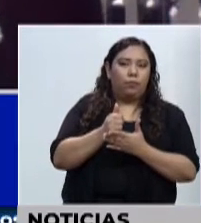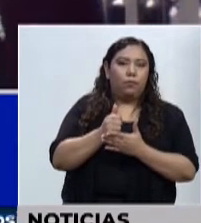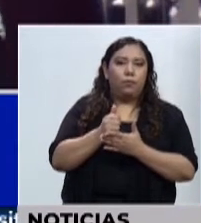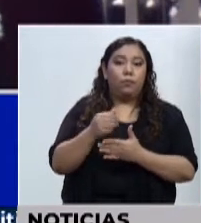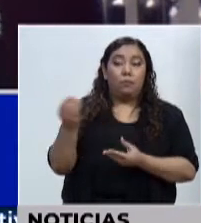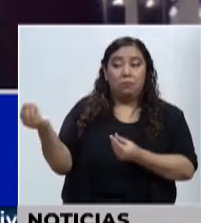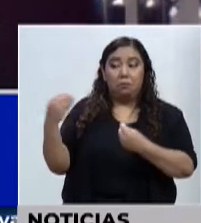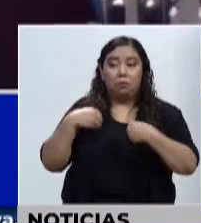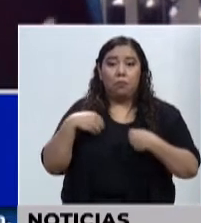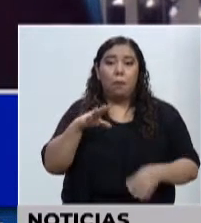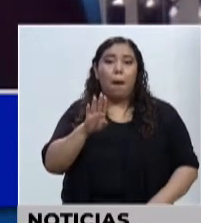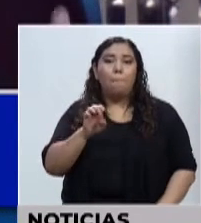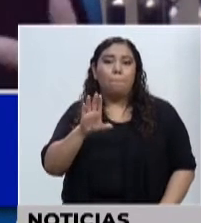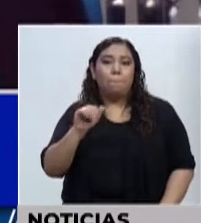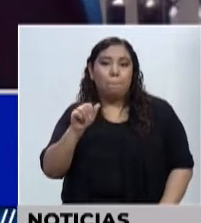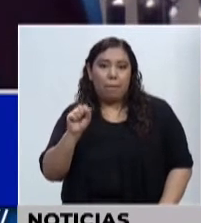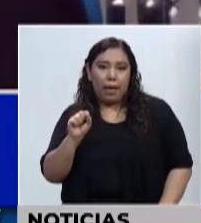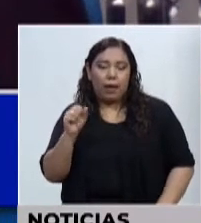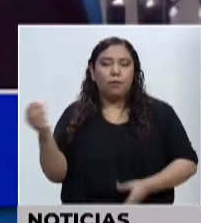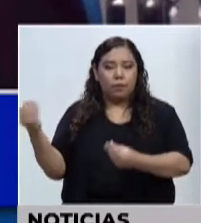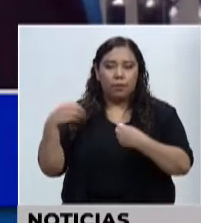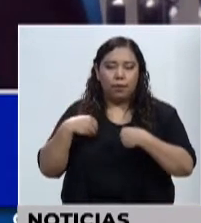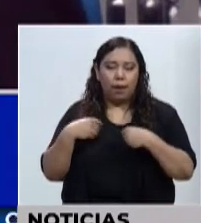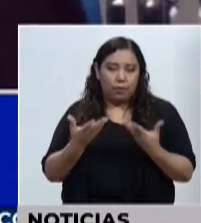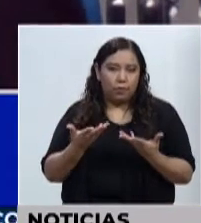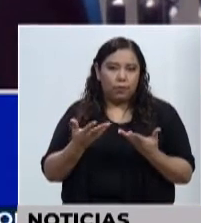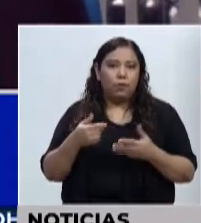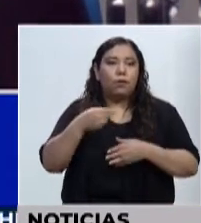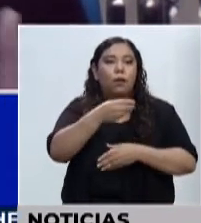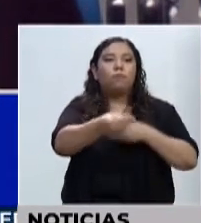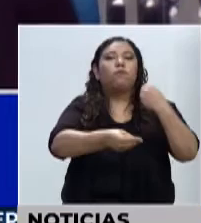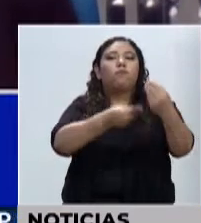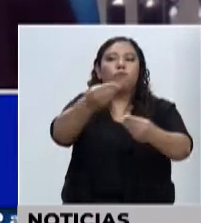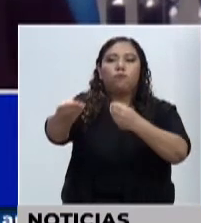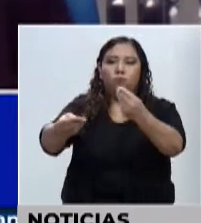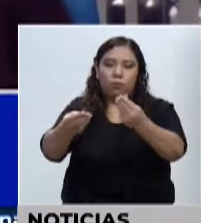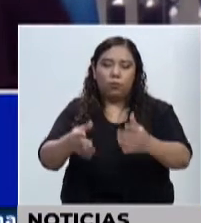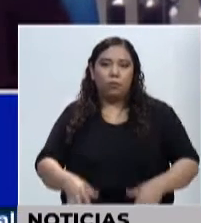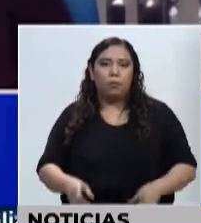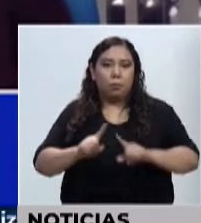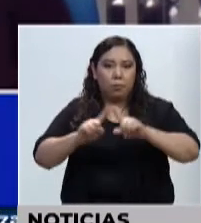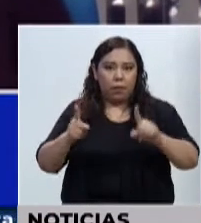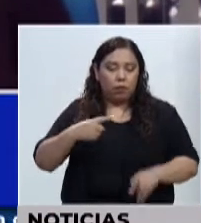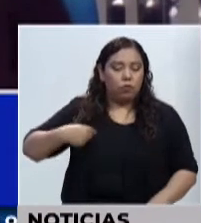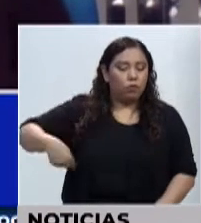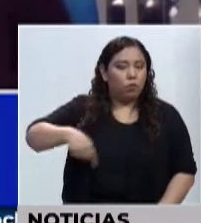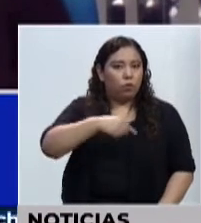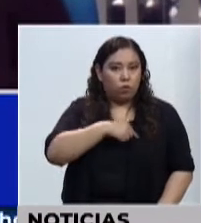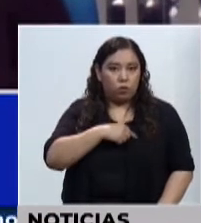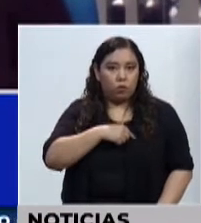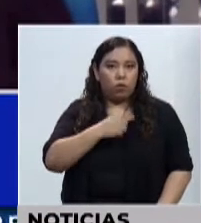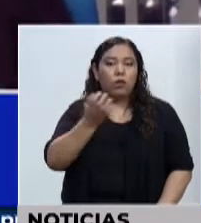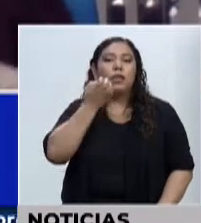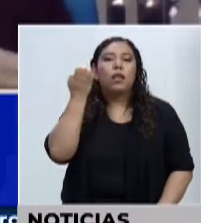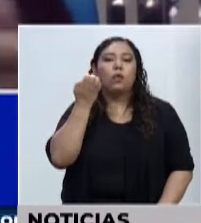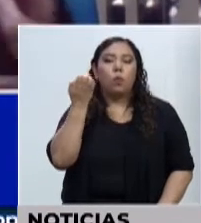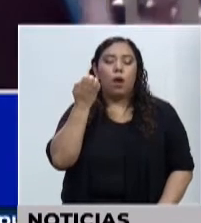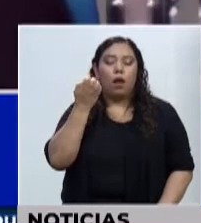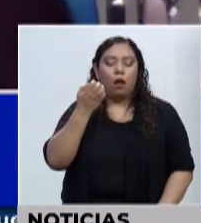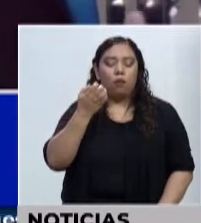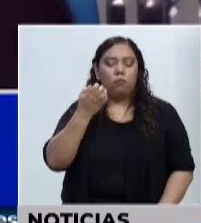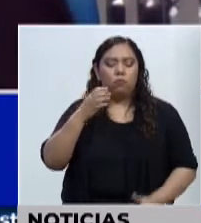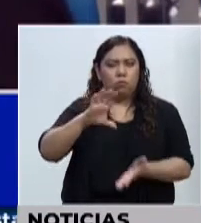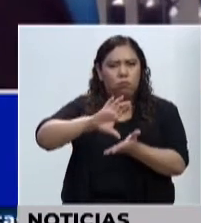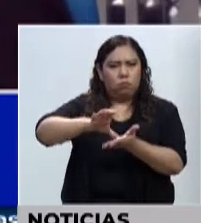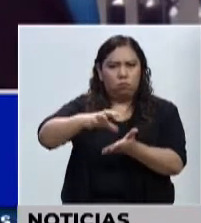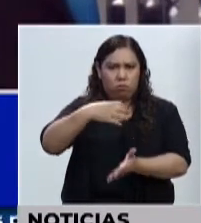públicos. Pero ahora también ahí mismo empezamos ya a desarrollar cursos propios de la escuela. Y aquí también vemos cómo